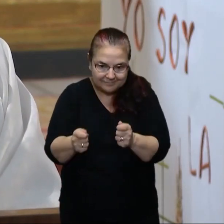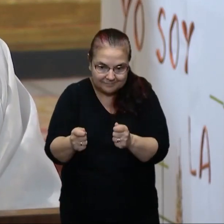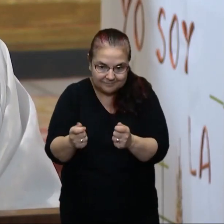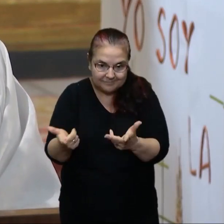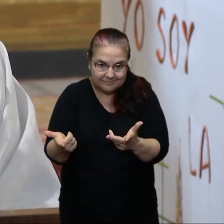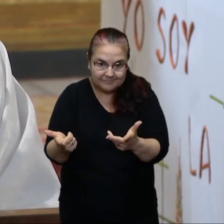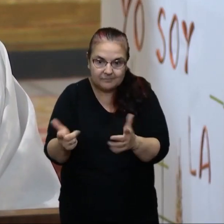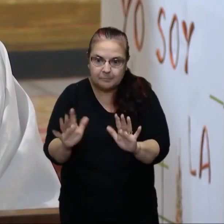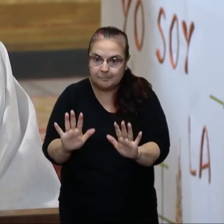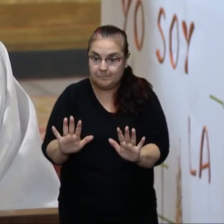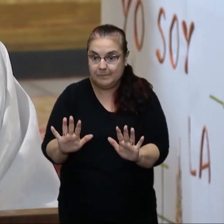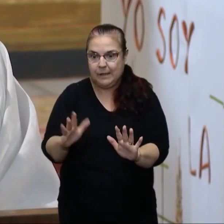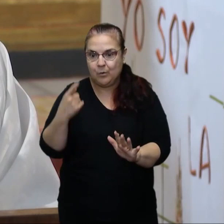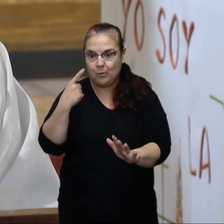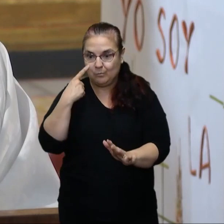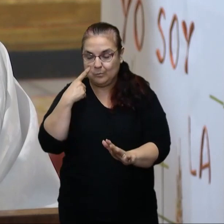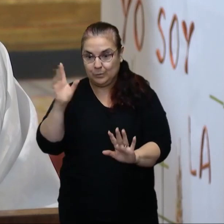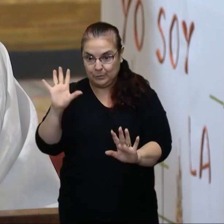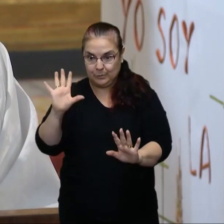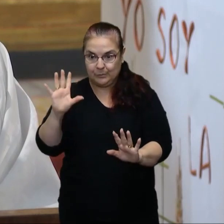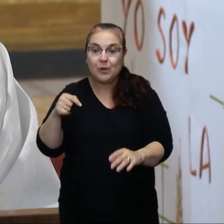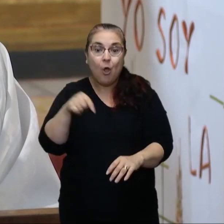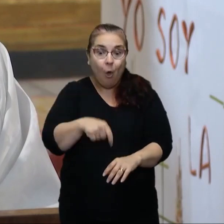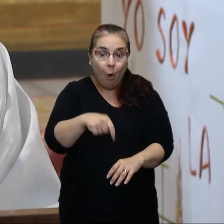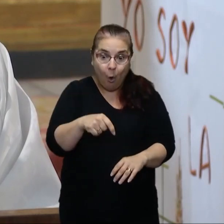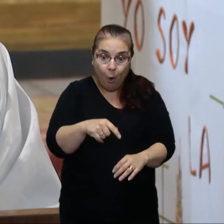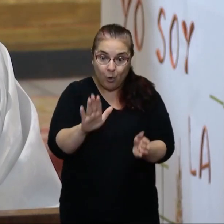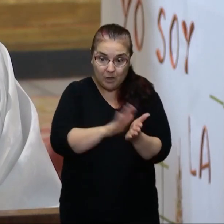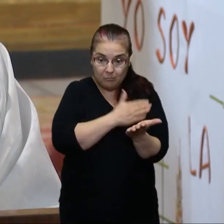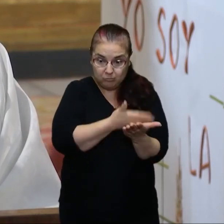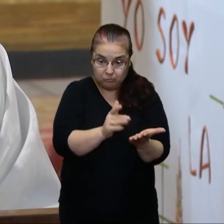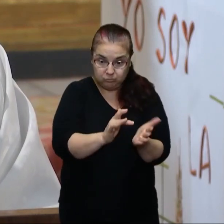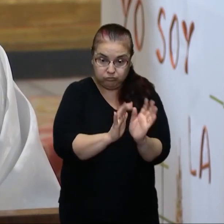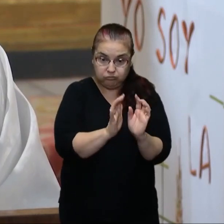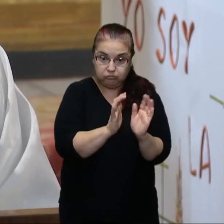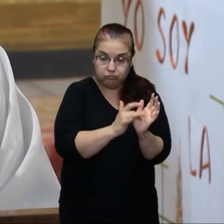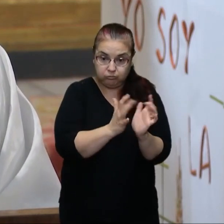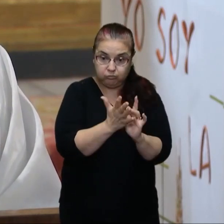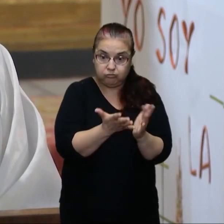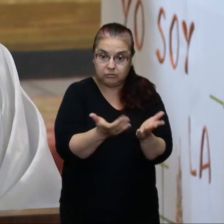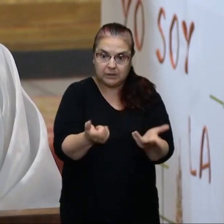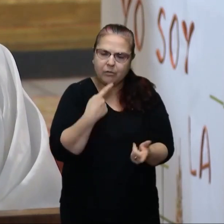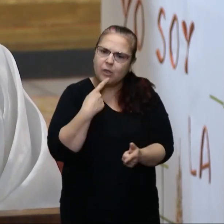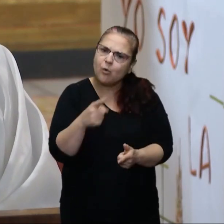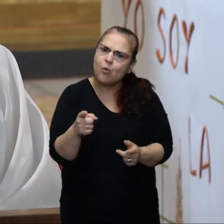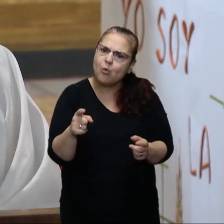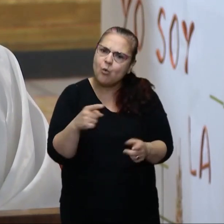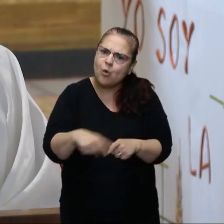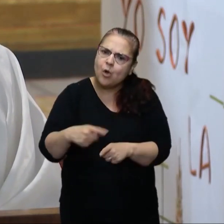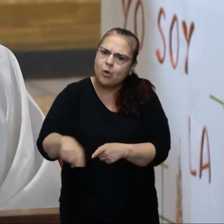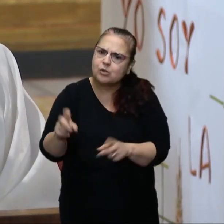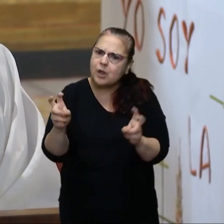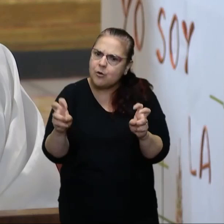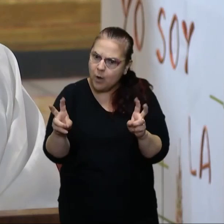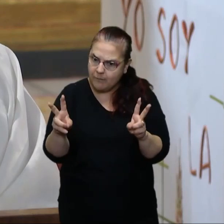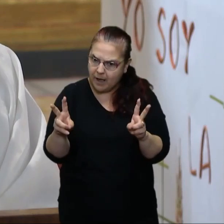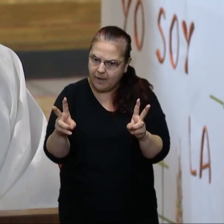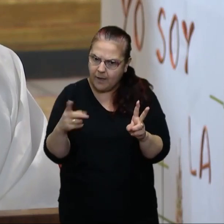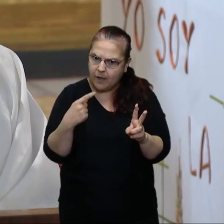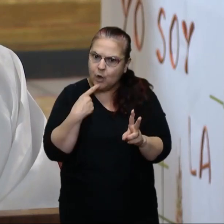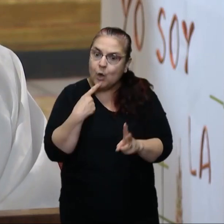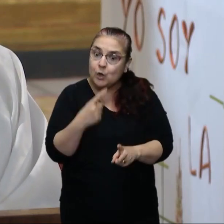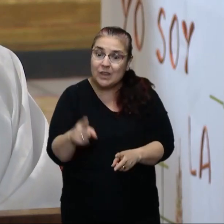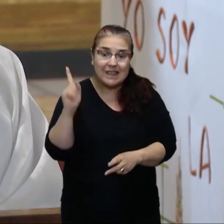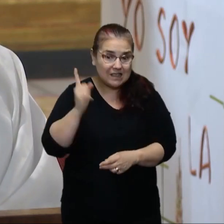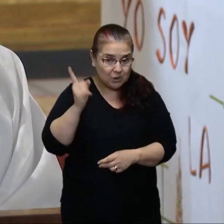Pero fijaros que en el pasaje evangélico de hoy, Jesús dice una cosa nueva sobre el amor. No dice solo amad, sino